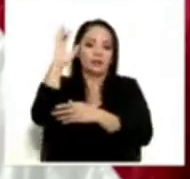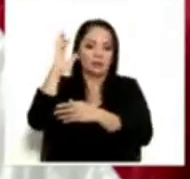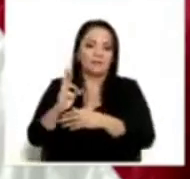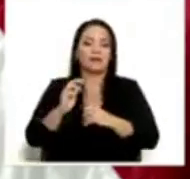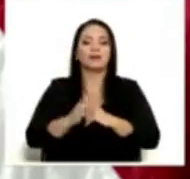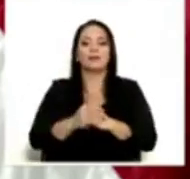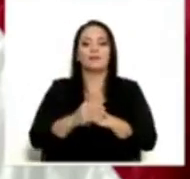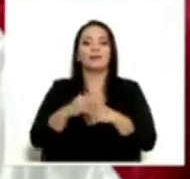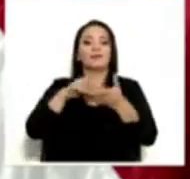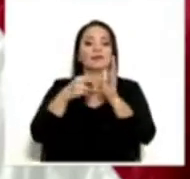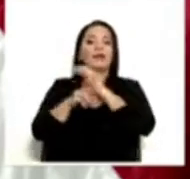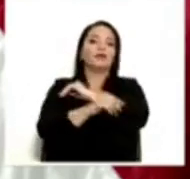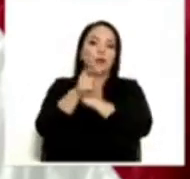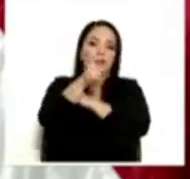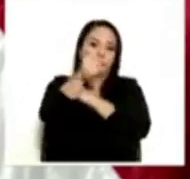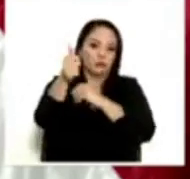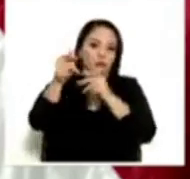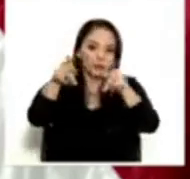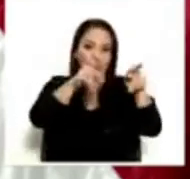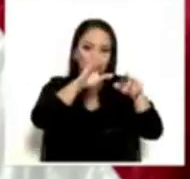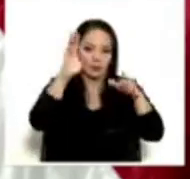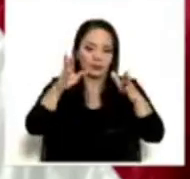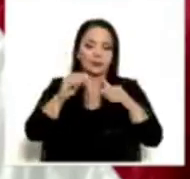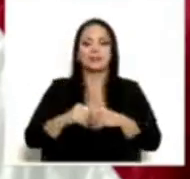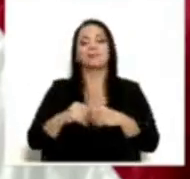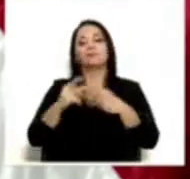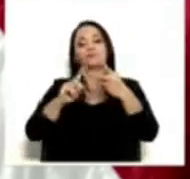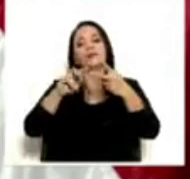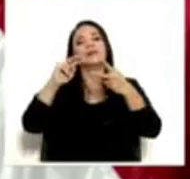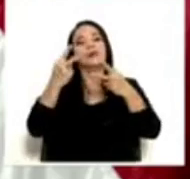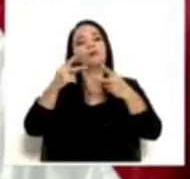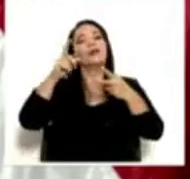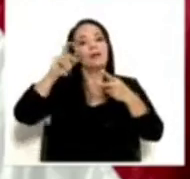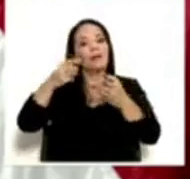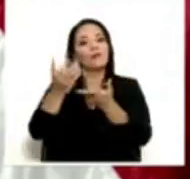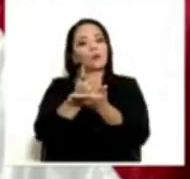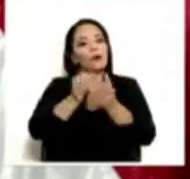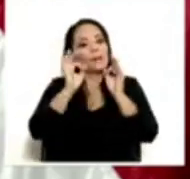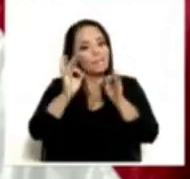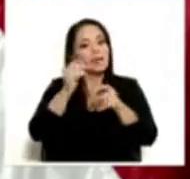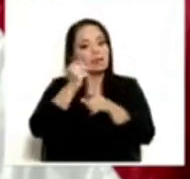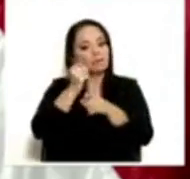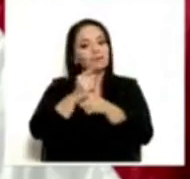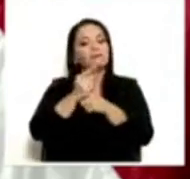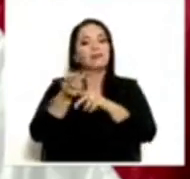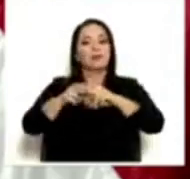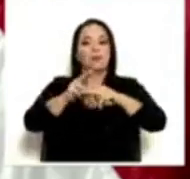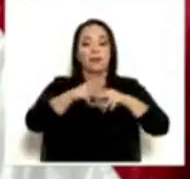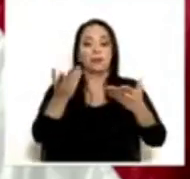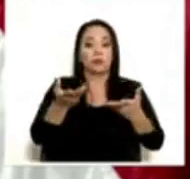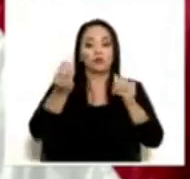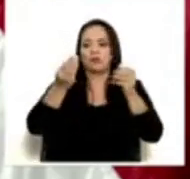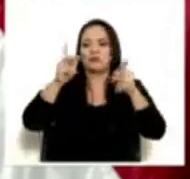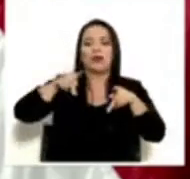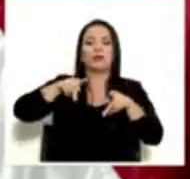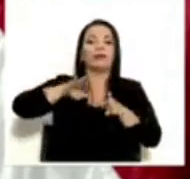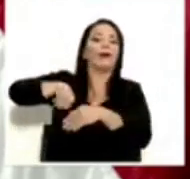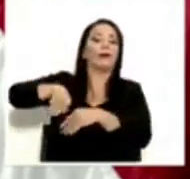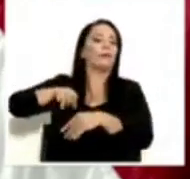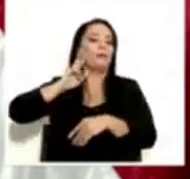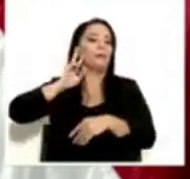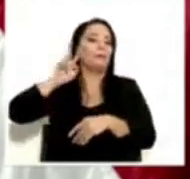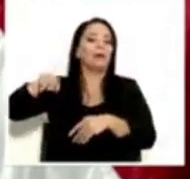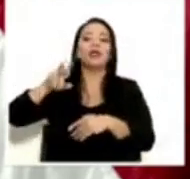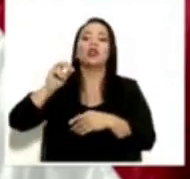La segunda es cobrar mejor los impuestos. La evasión fiscal es un cáncer en este país. Y, sobre